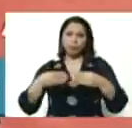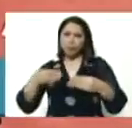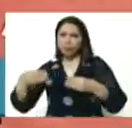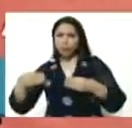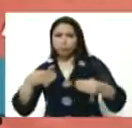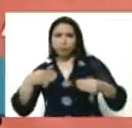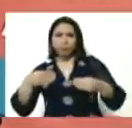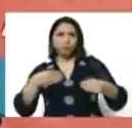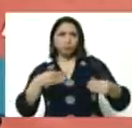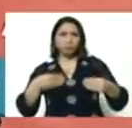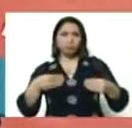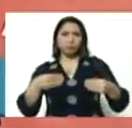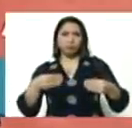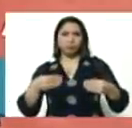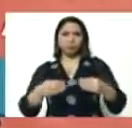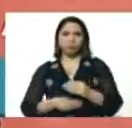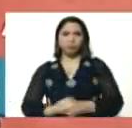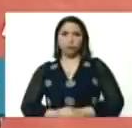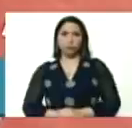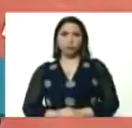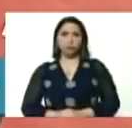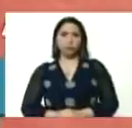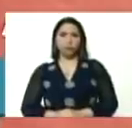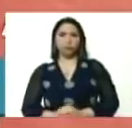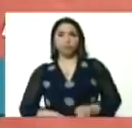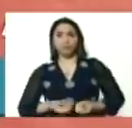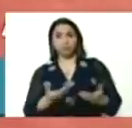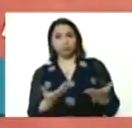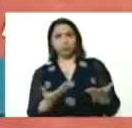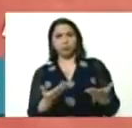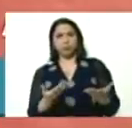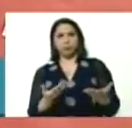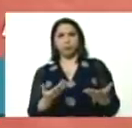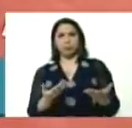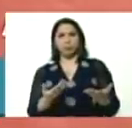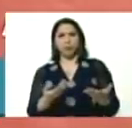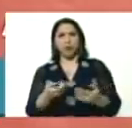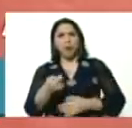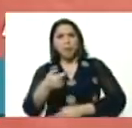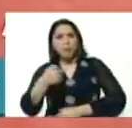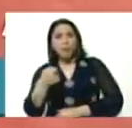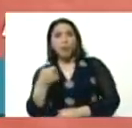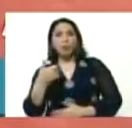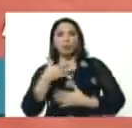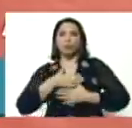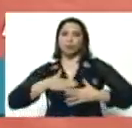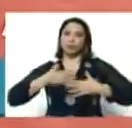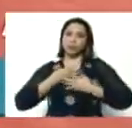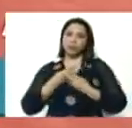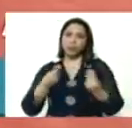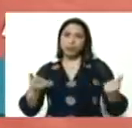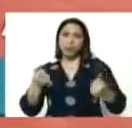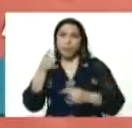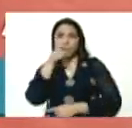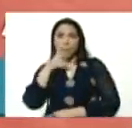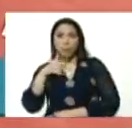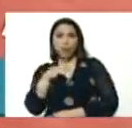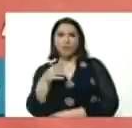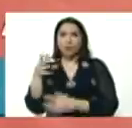y dar un poco de alivio a los pueblos que ellos unilateralmente están